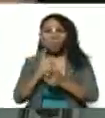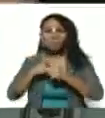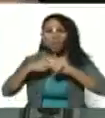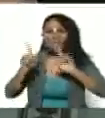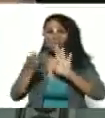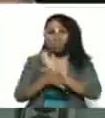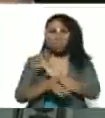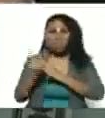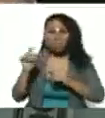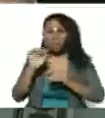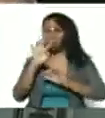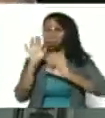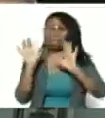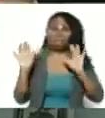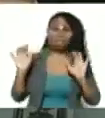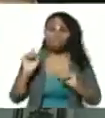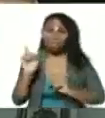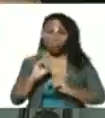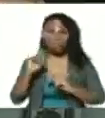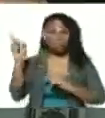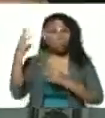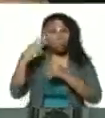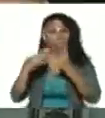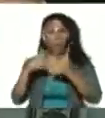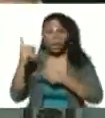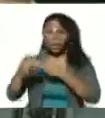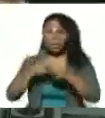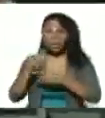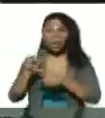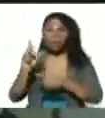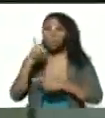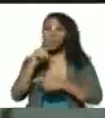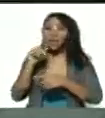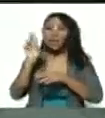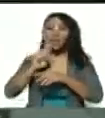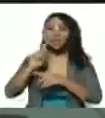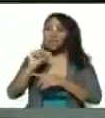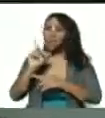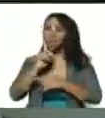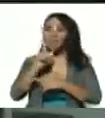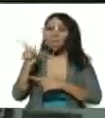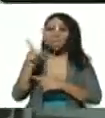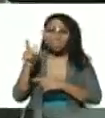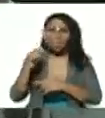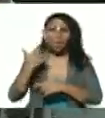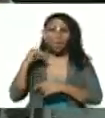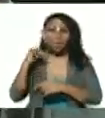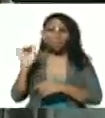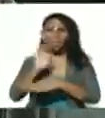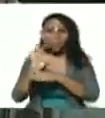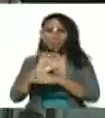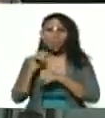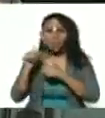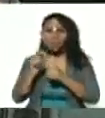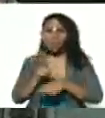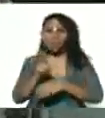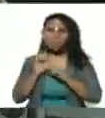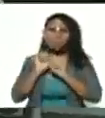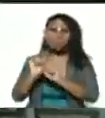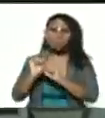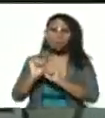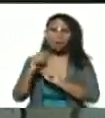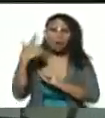sofisticado pero era material que había caído en desuso no es que estaba malo porque esos tanques sirven ellos no sirven para la protección blindada